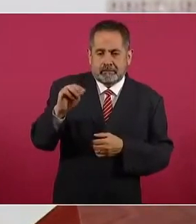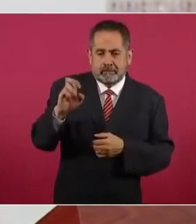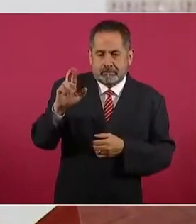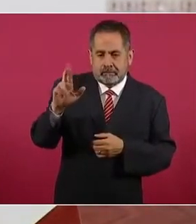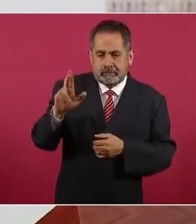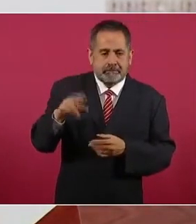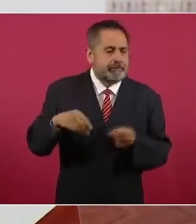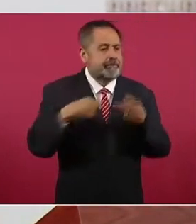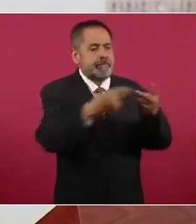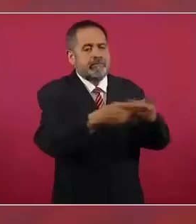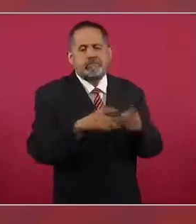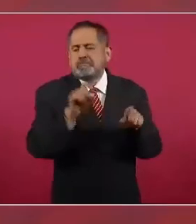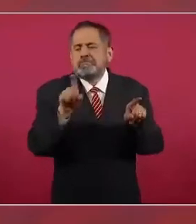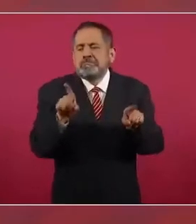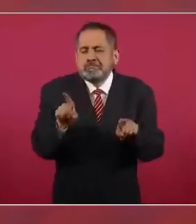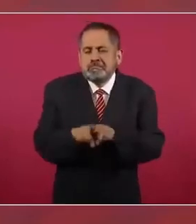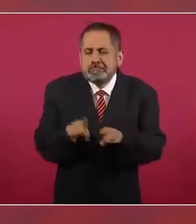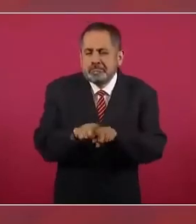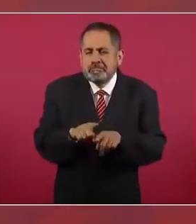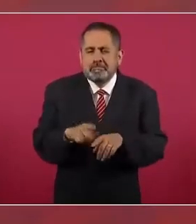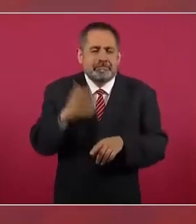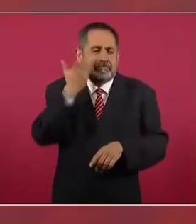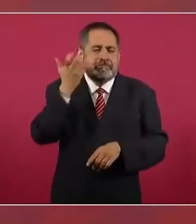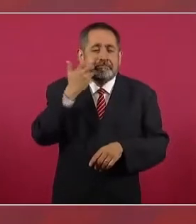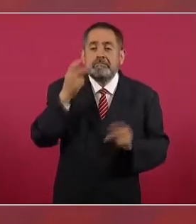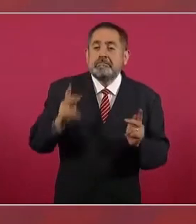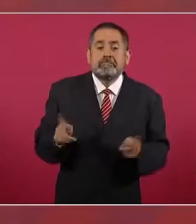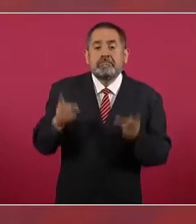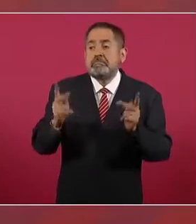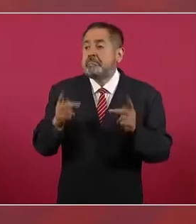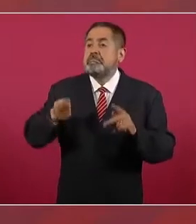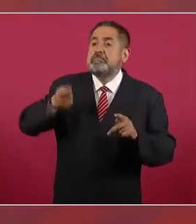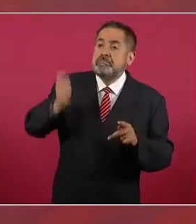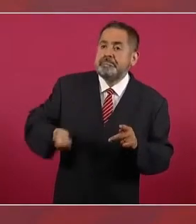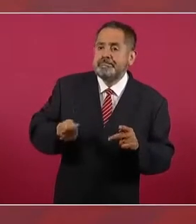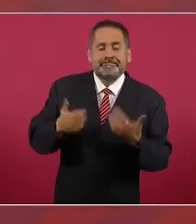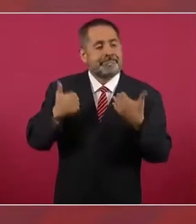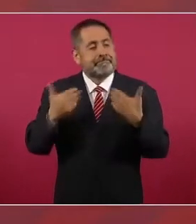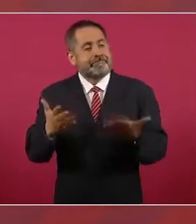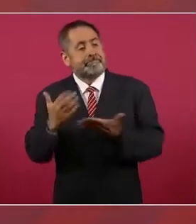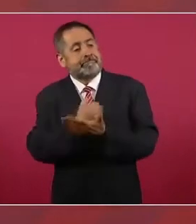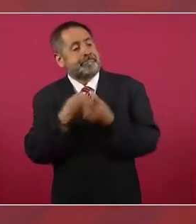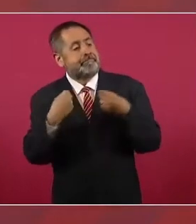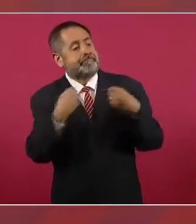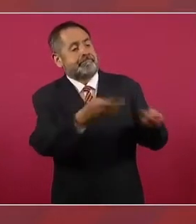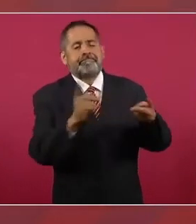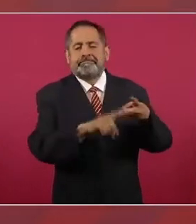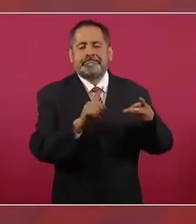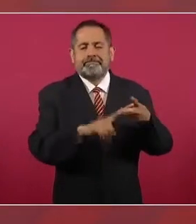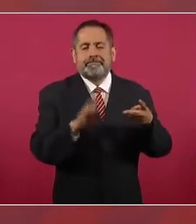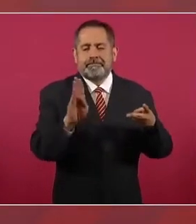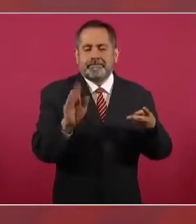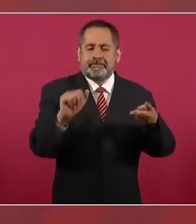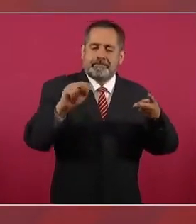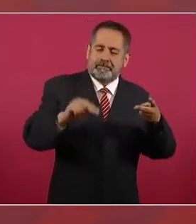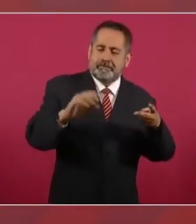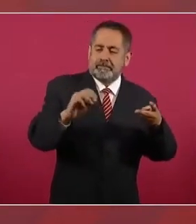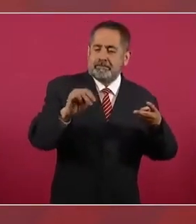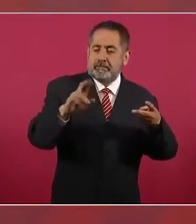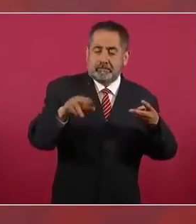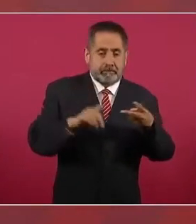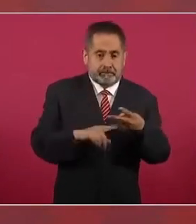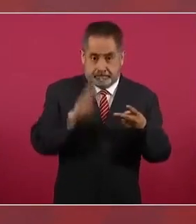Hicieron también lo mismo, otra subasta. Bueno, cuando venden